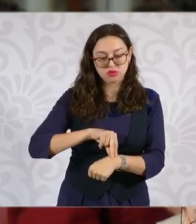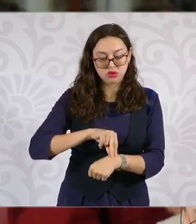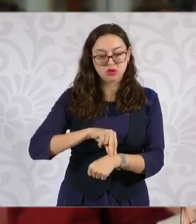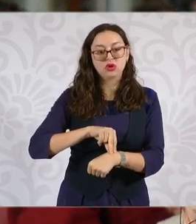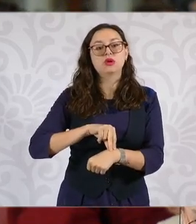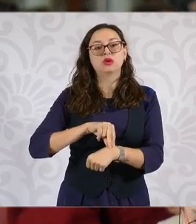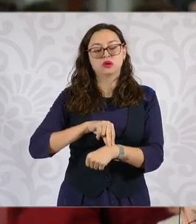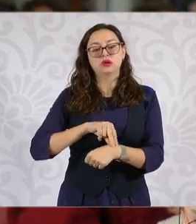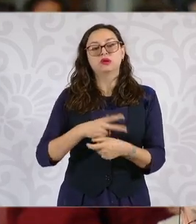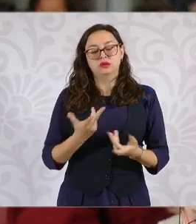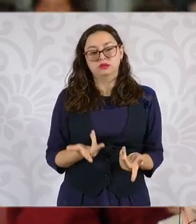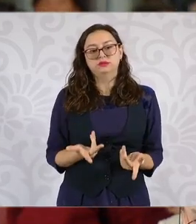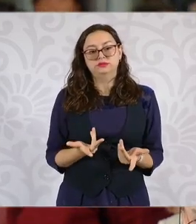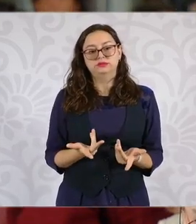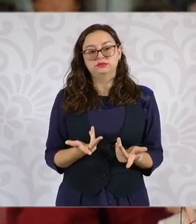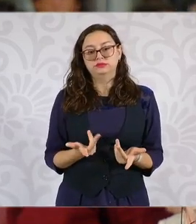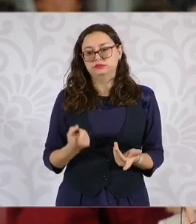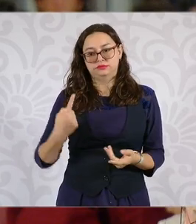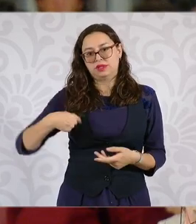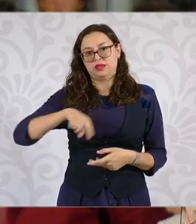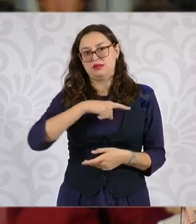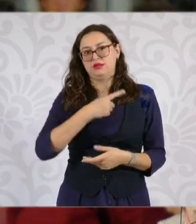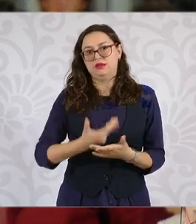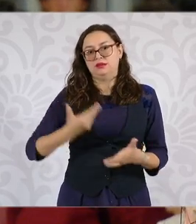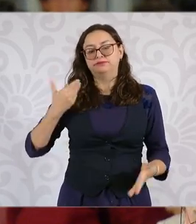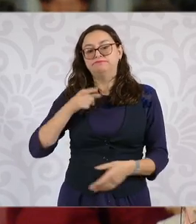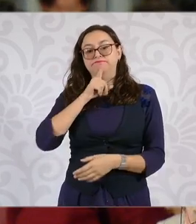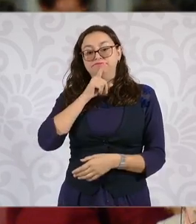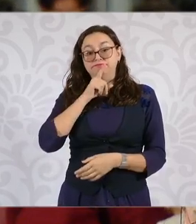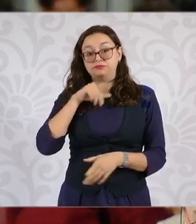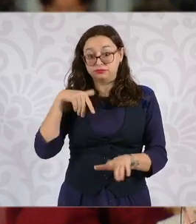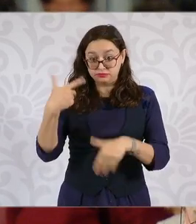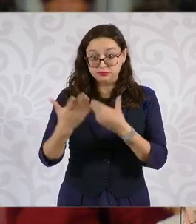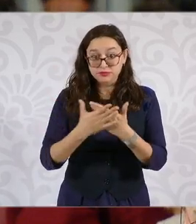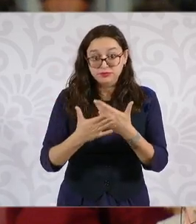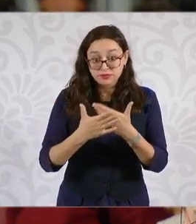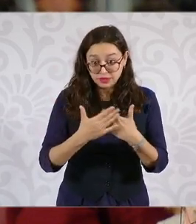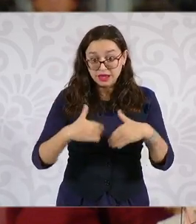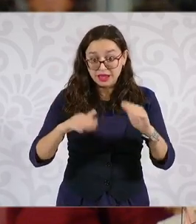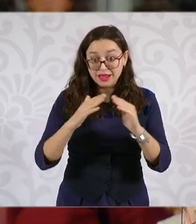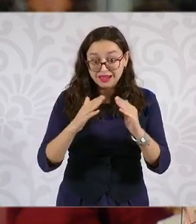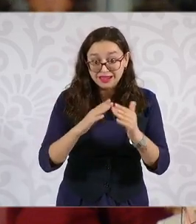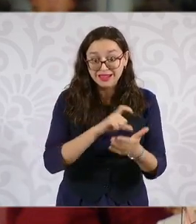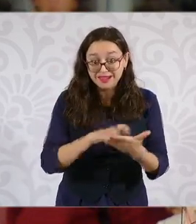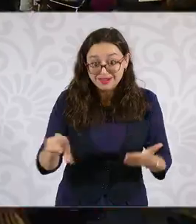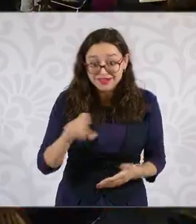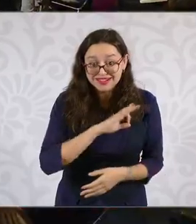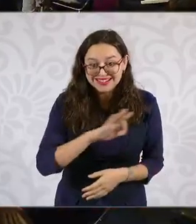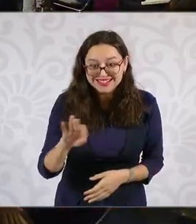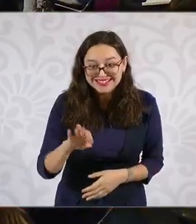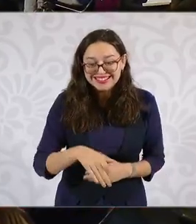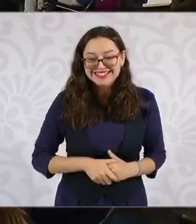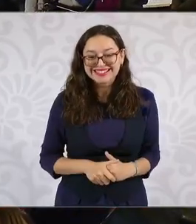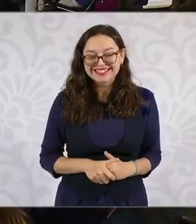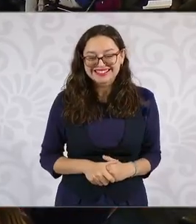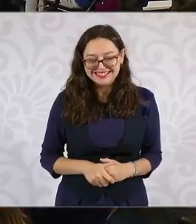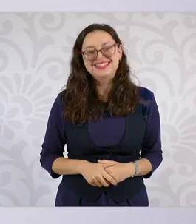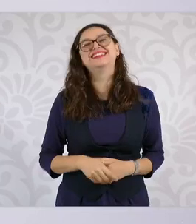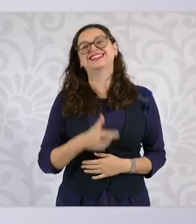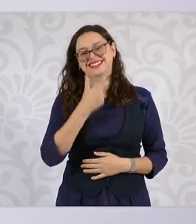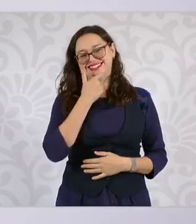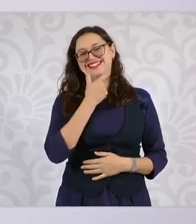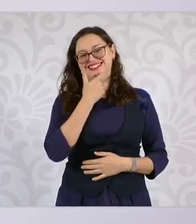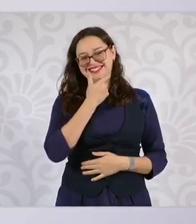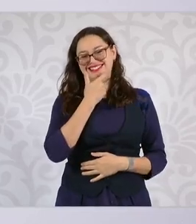ayudó a ingresar a los que nos teníamos este seguro. Podríamos tener nosotros acceso a la vivienda también. Es buena, es buena.